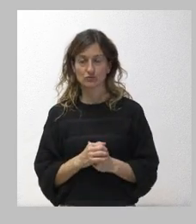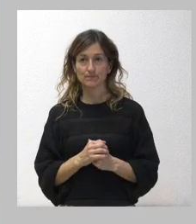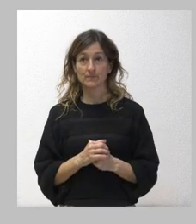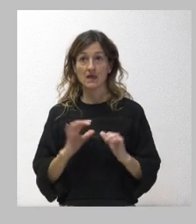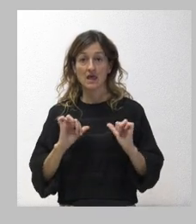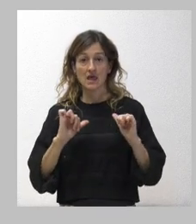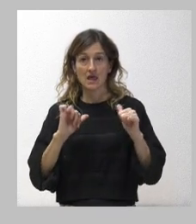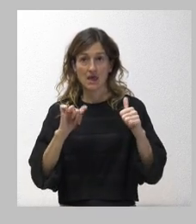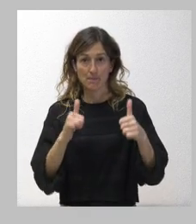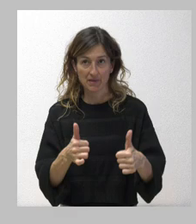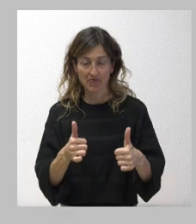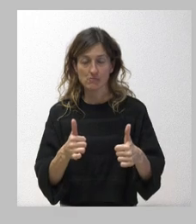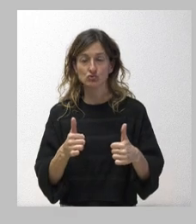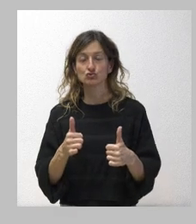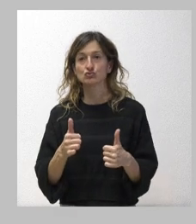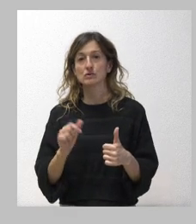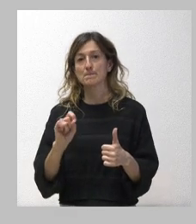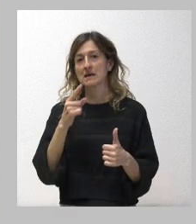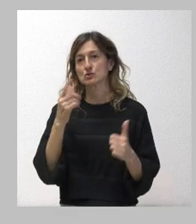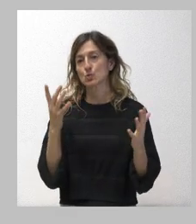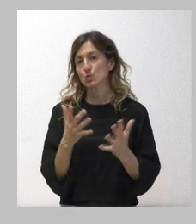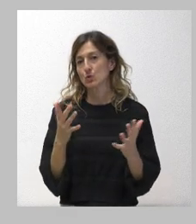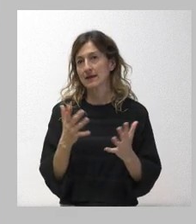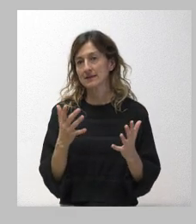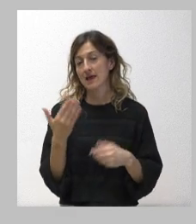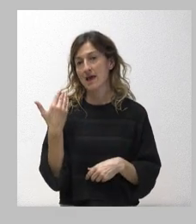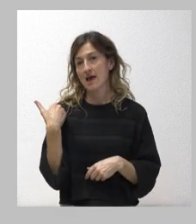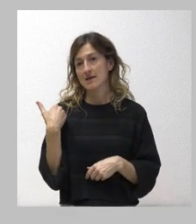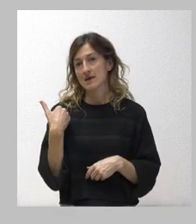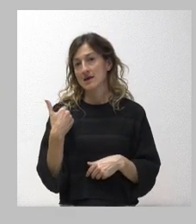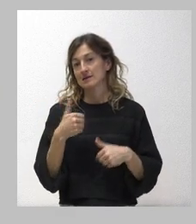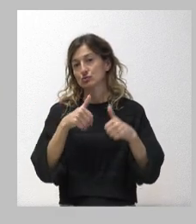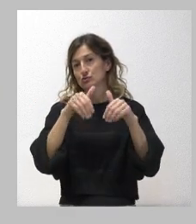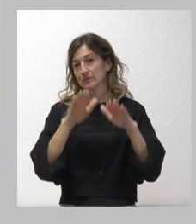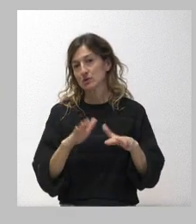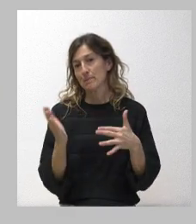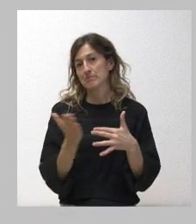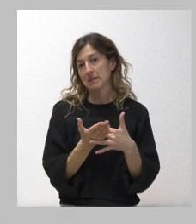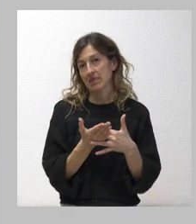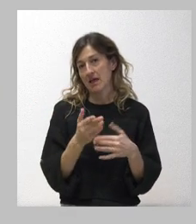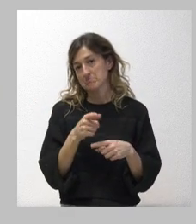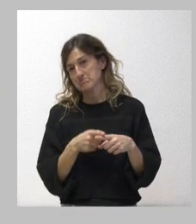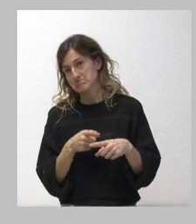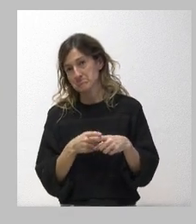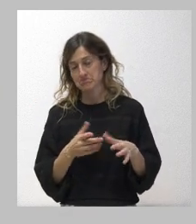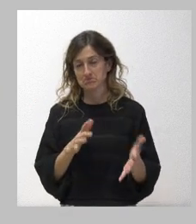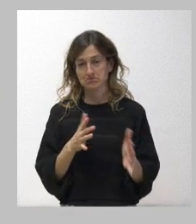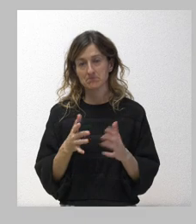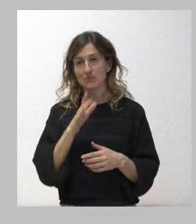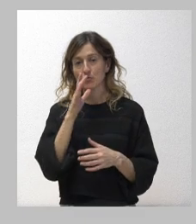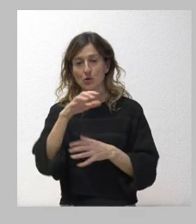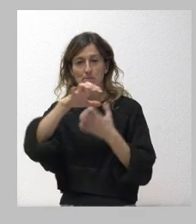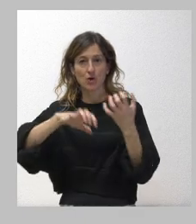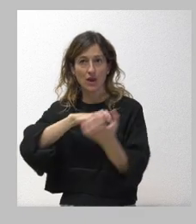por la más urgente, la decisión ayer de la suspensión parcial de esta polémica